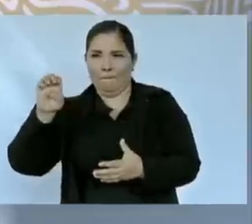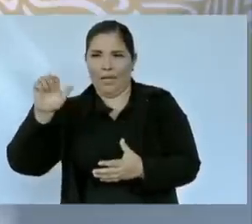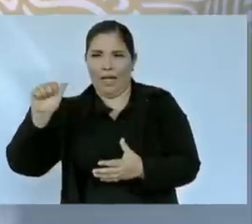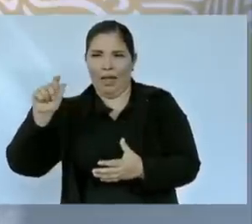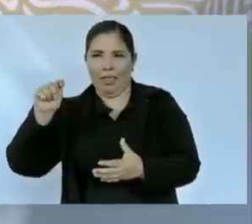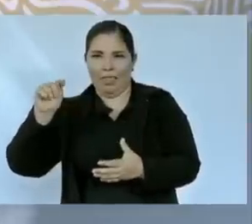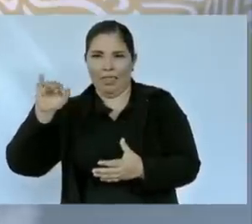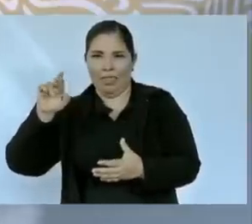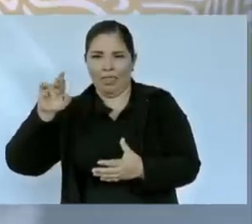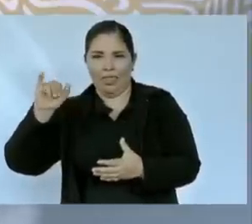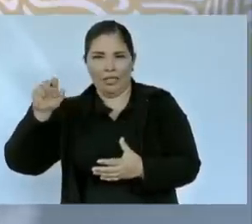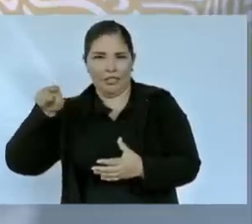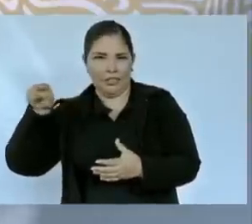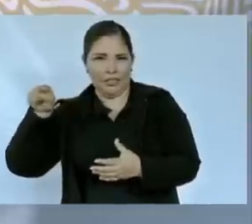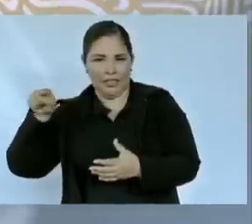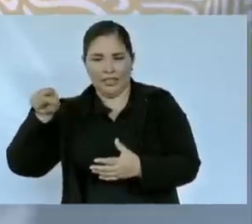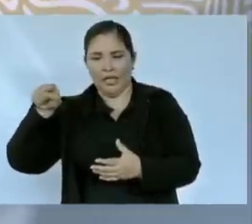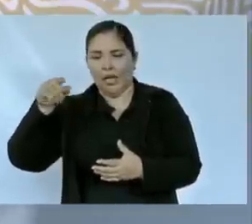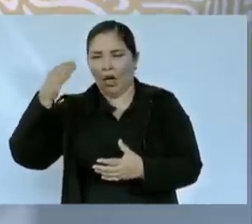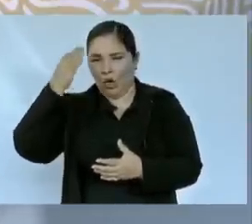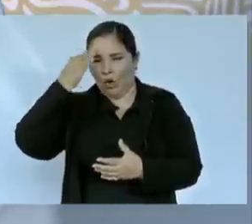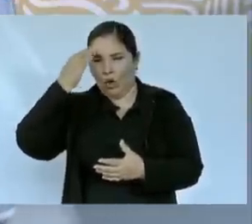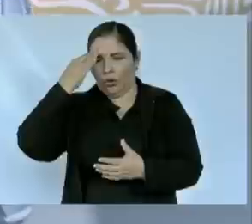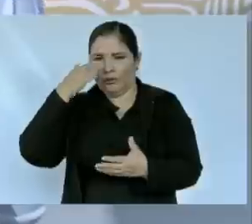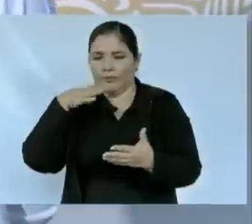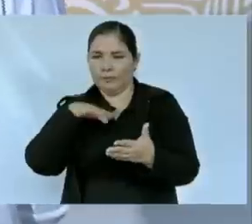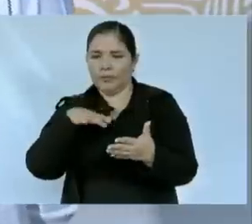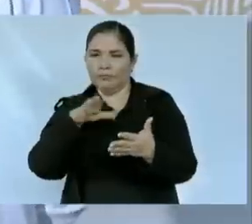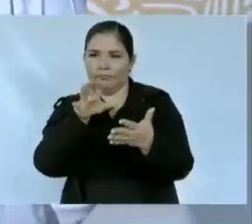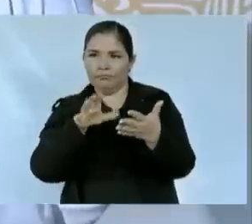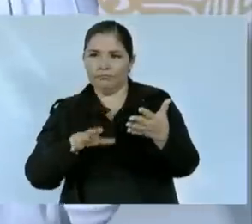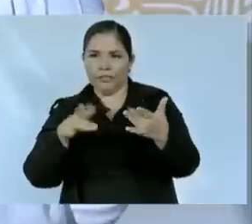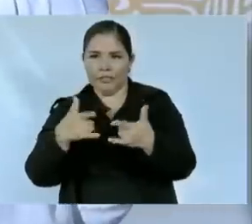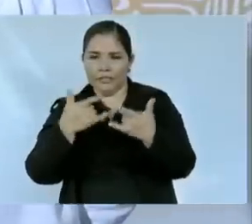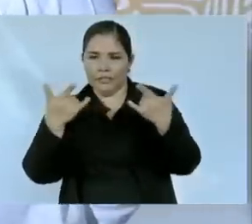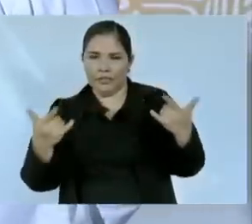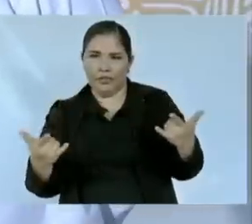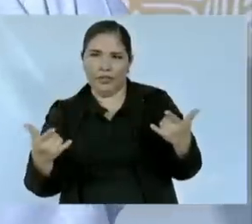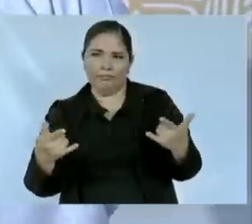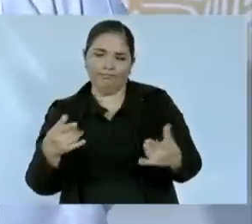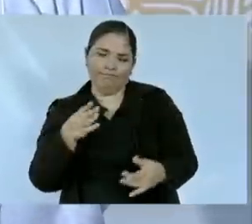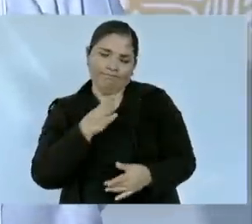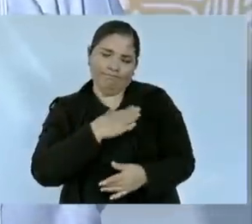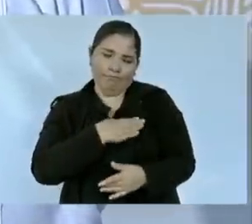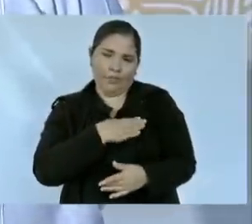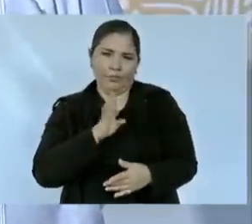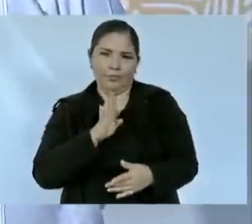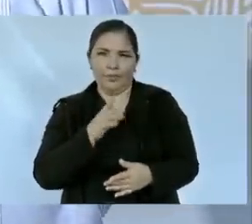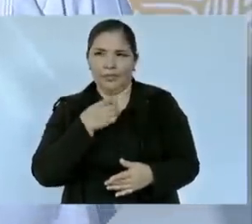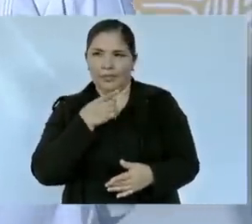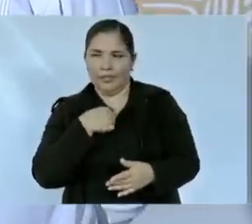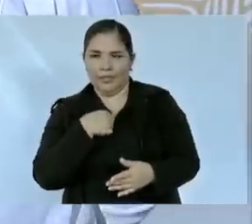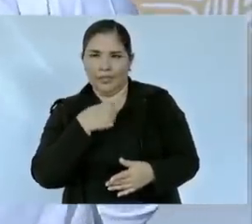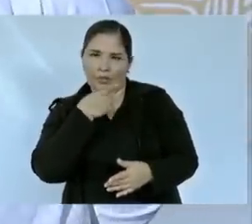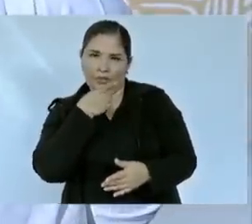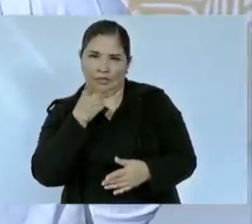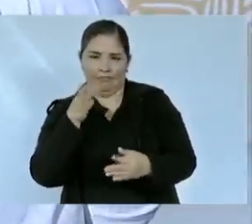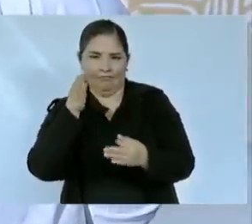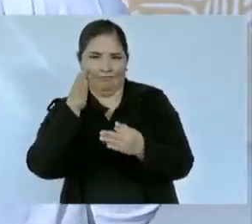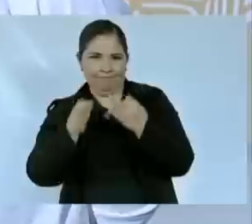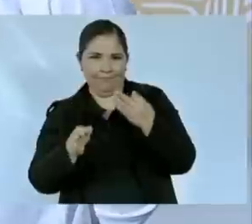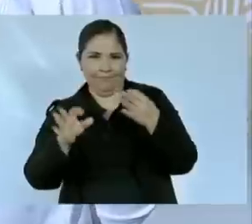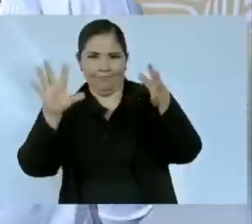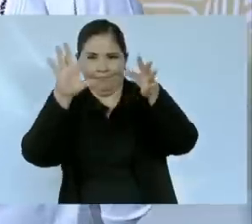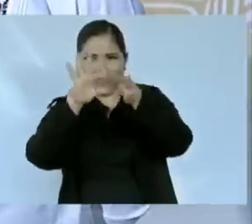bastante sobre este tema pero bueno yo voy a terminar de